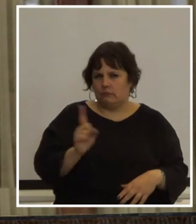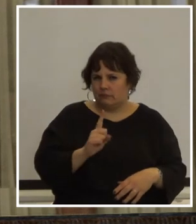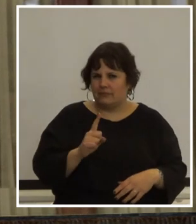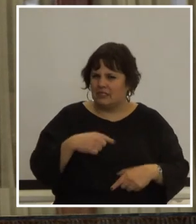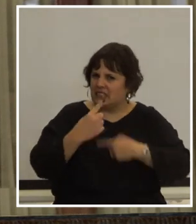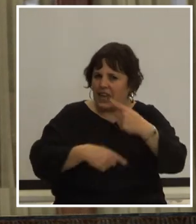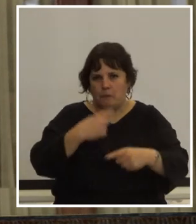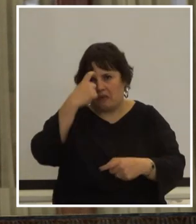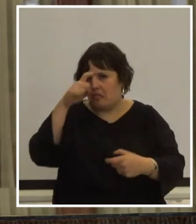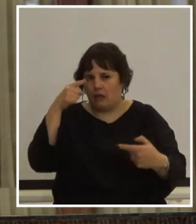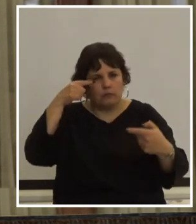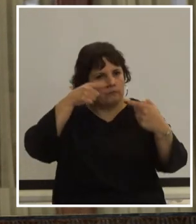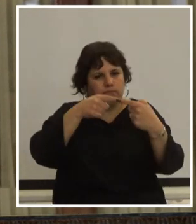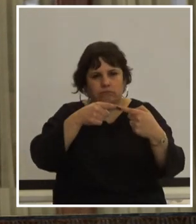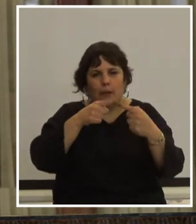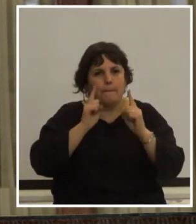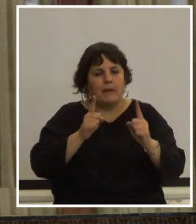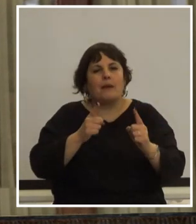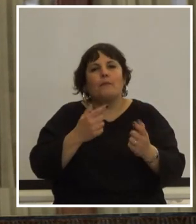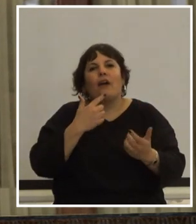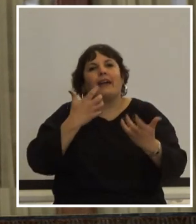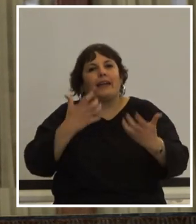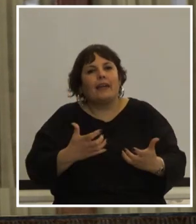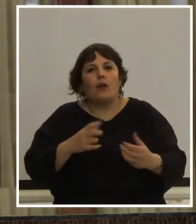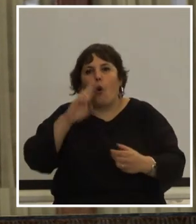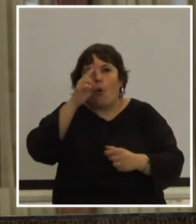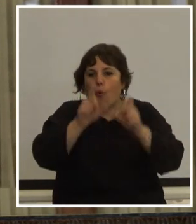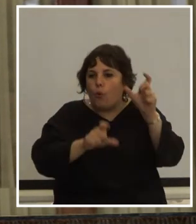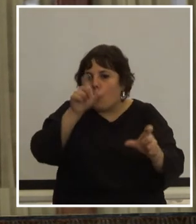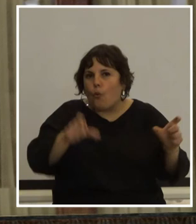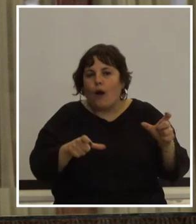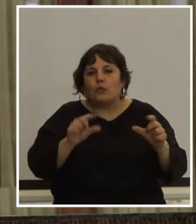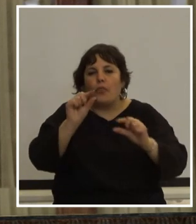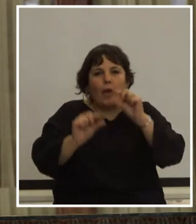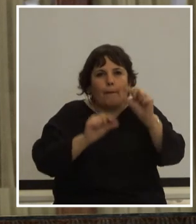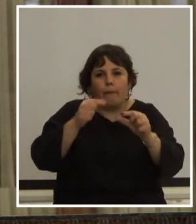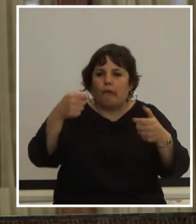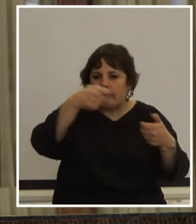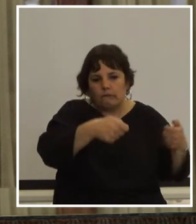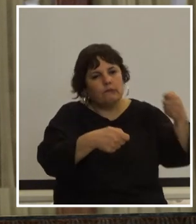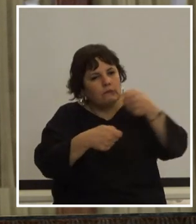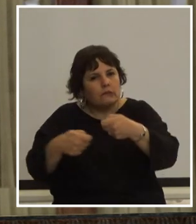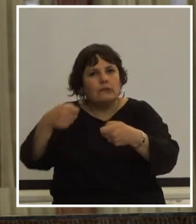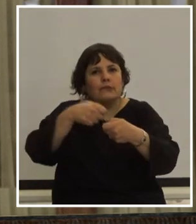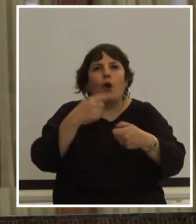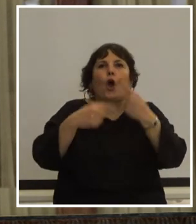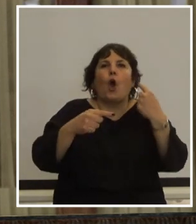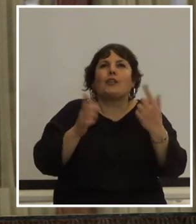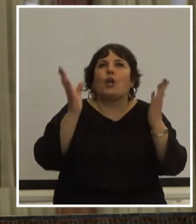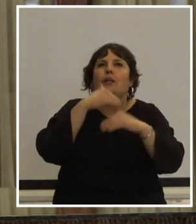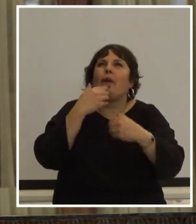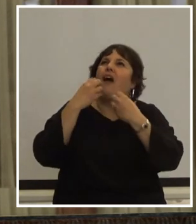principio hemos reconstruido entre los uruguayos y las uruguayas bases irrenunciables